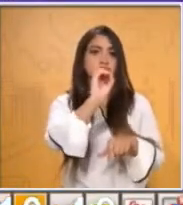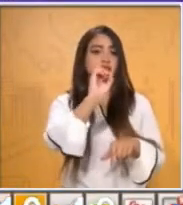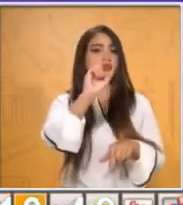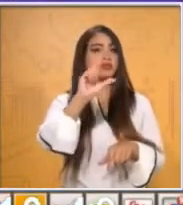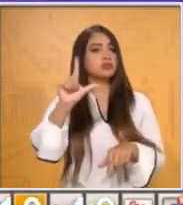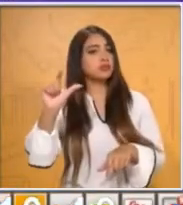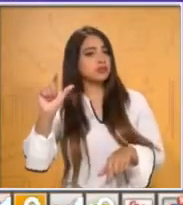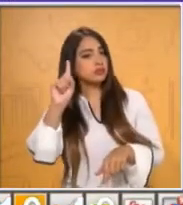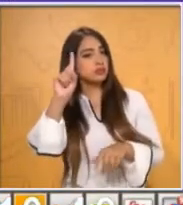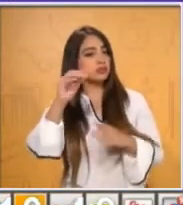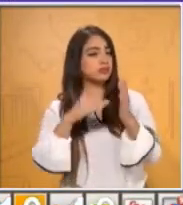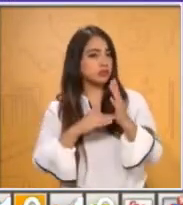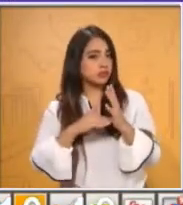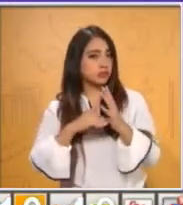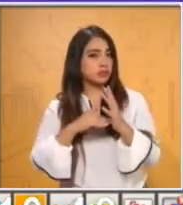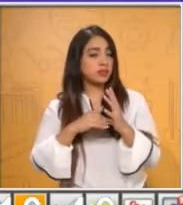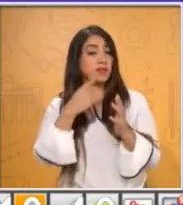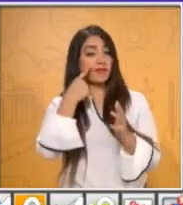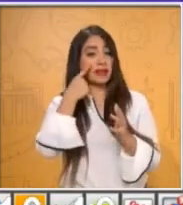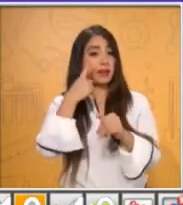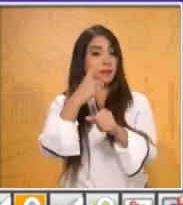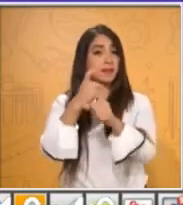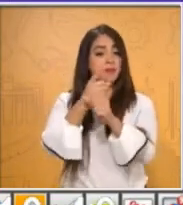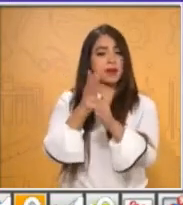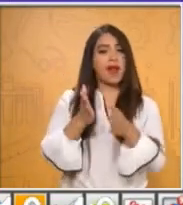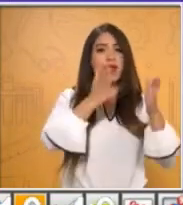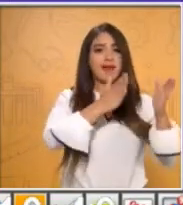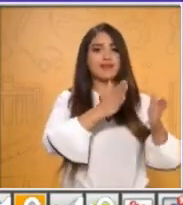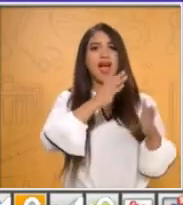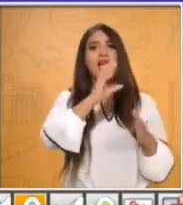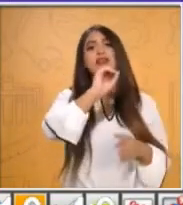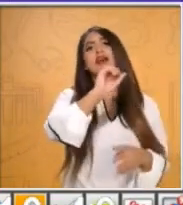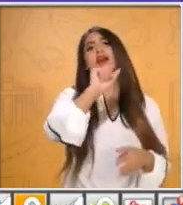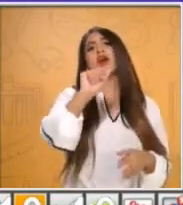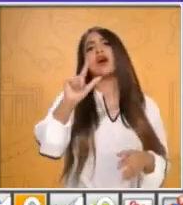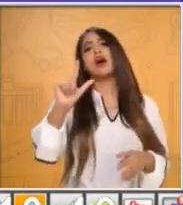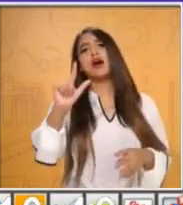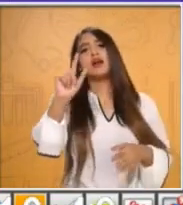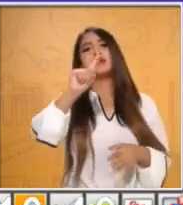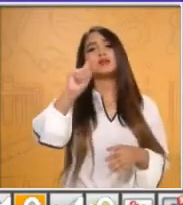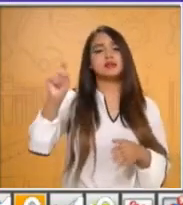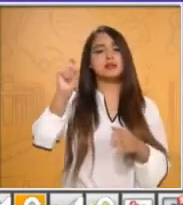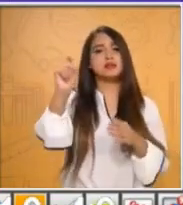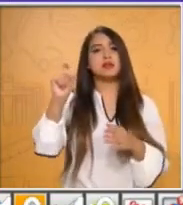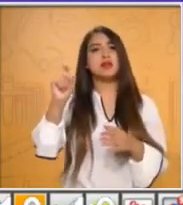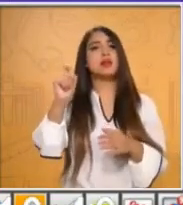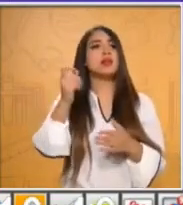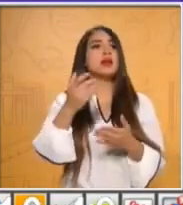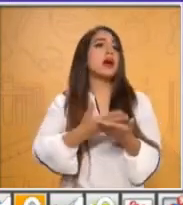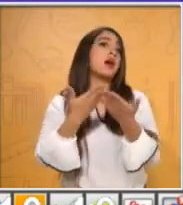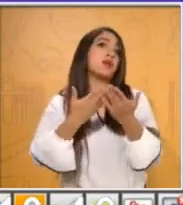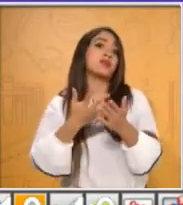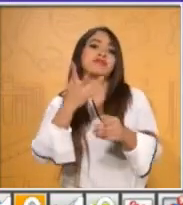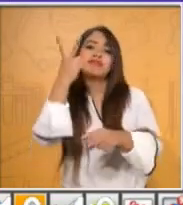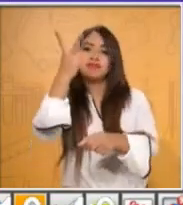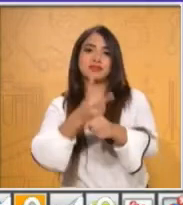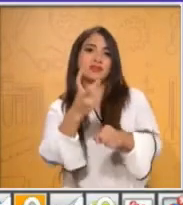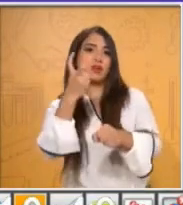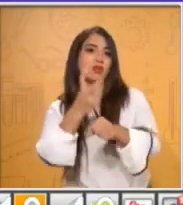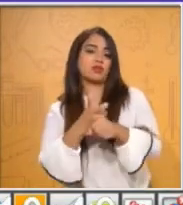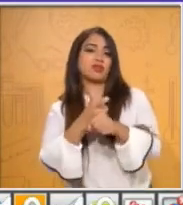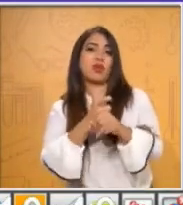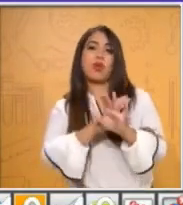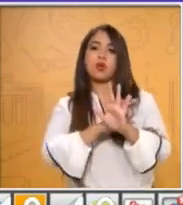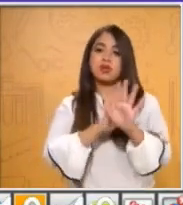estuvimos manejando ahorita del cero al cien, que es el nivel al cual llega primero. Ya cuando pasamos a segundo grado